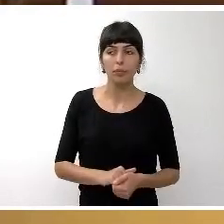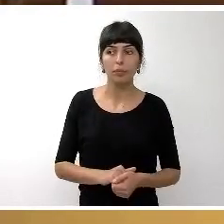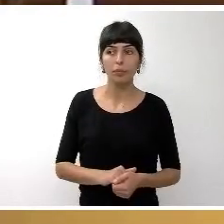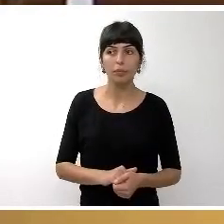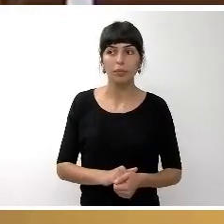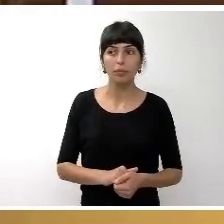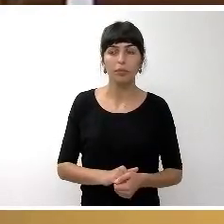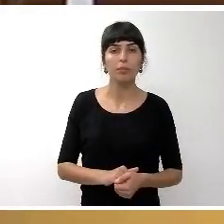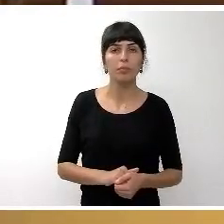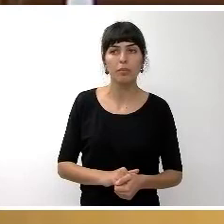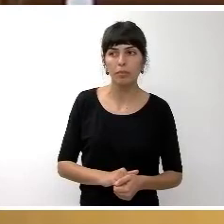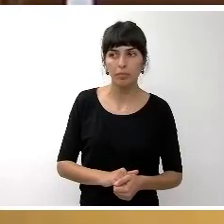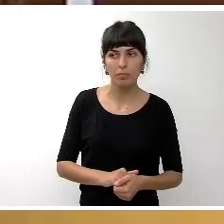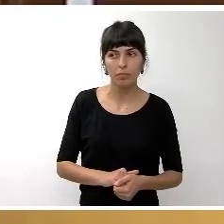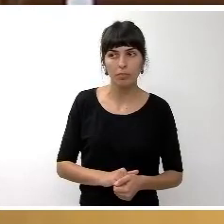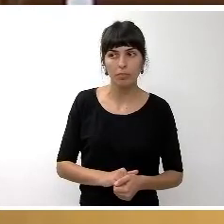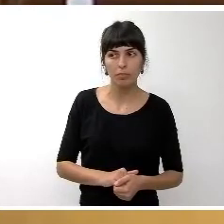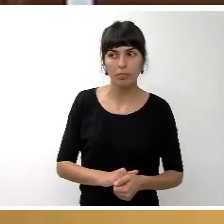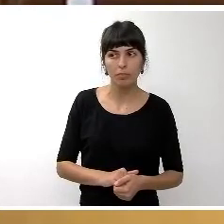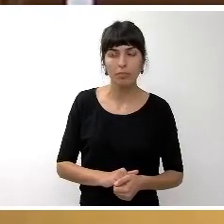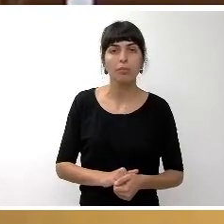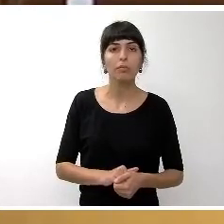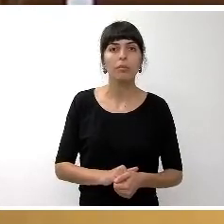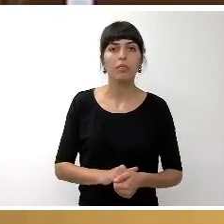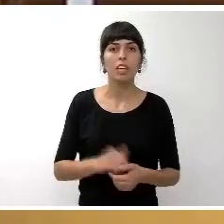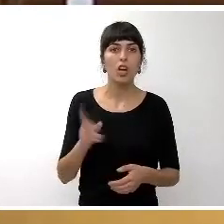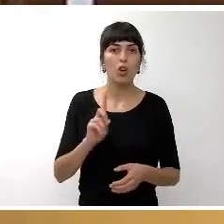no ha escrito no ha escrito